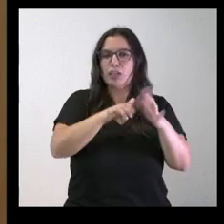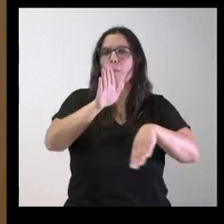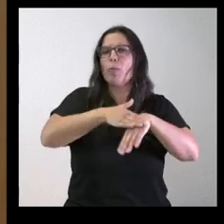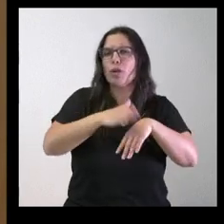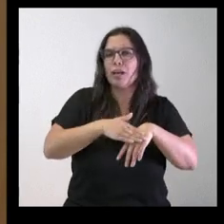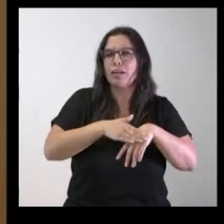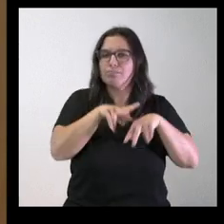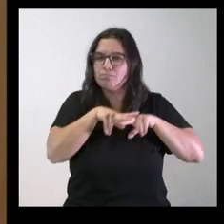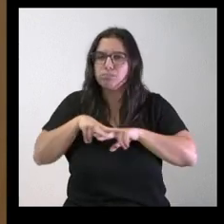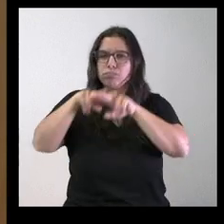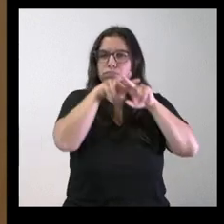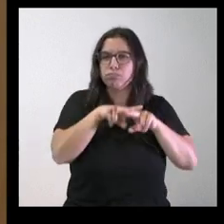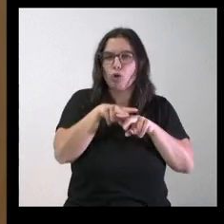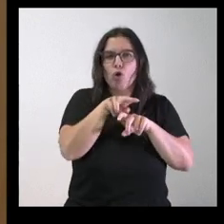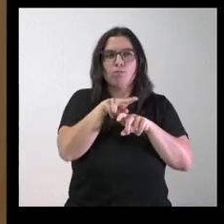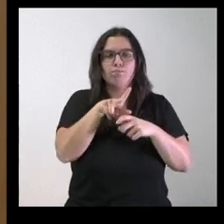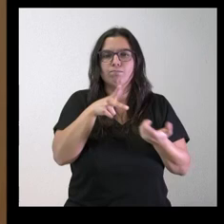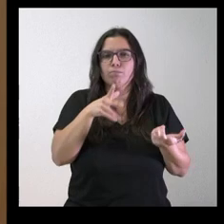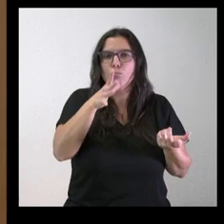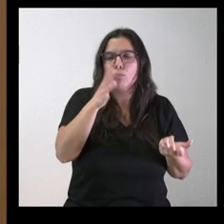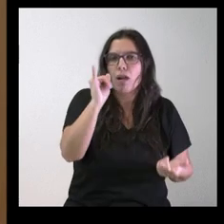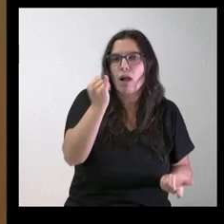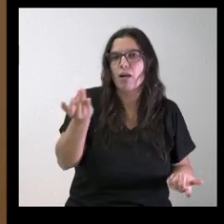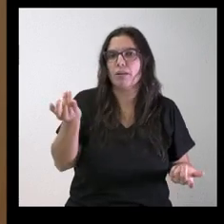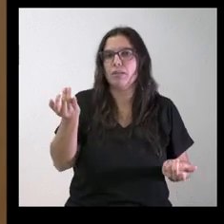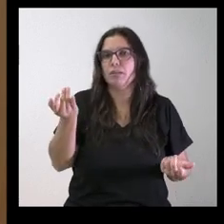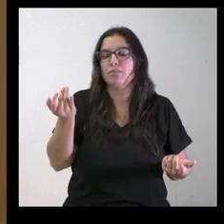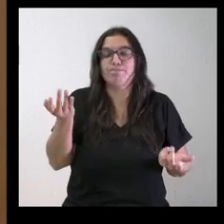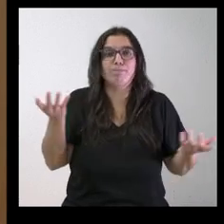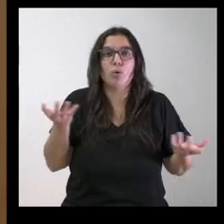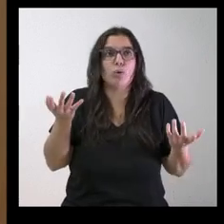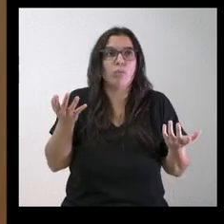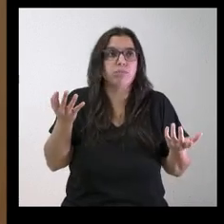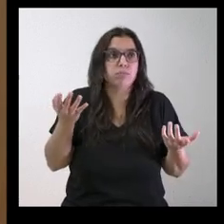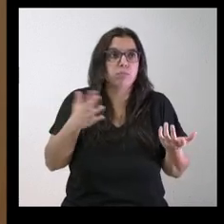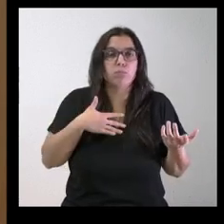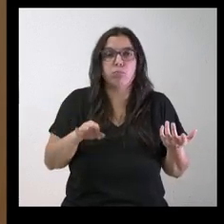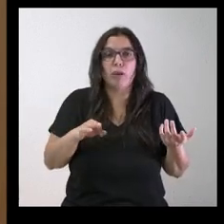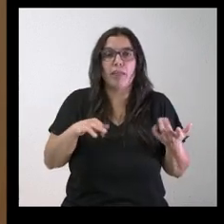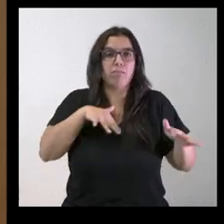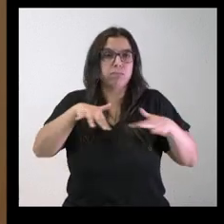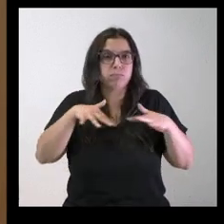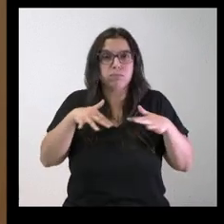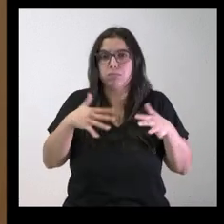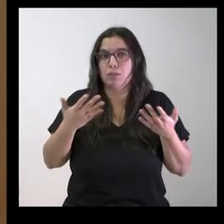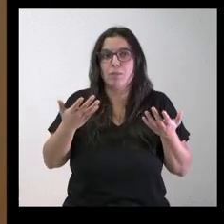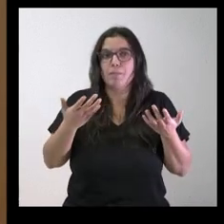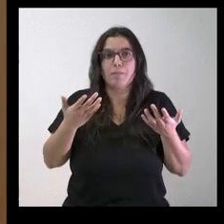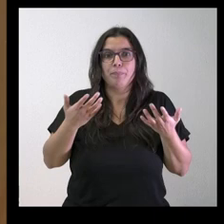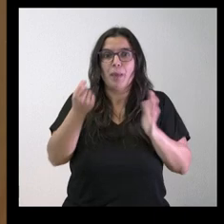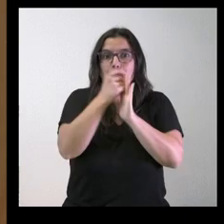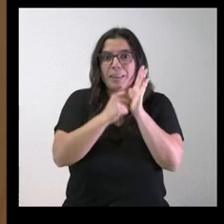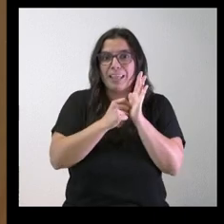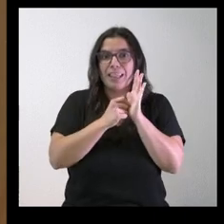y si tienen algún tipo o van a reactivar algún tipo de medidas